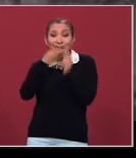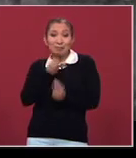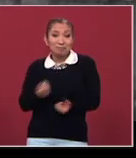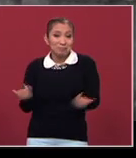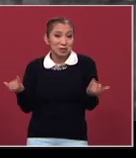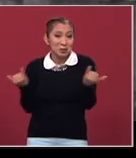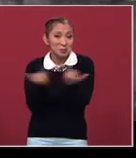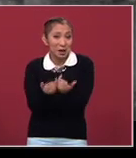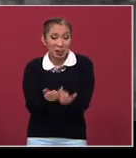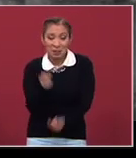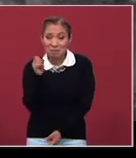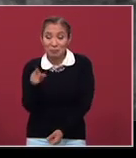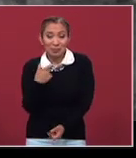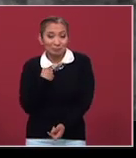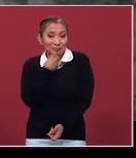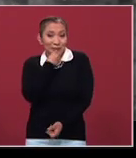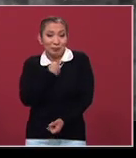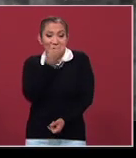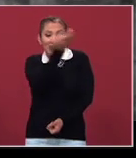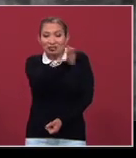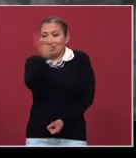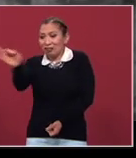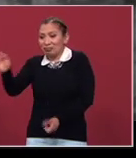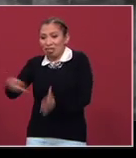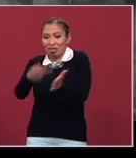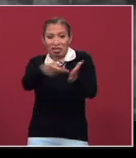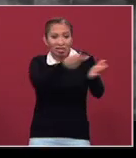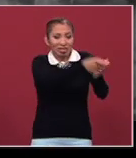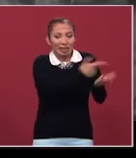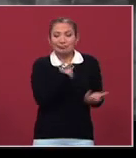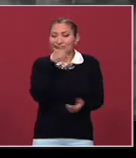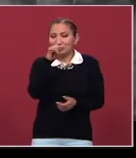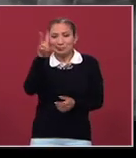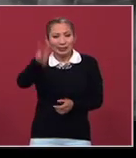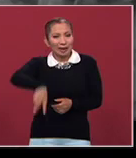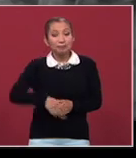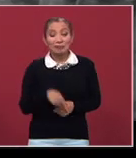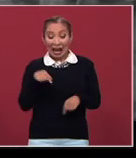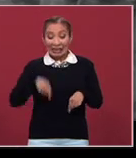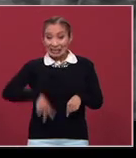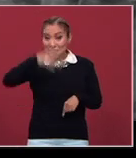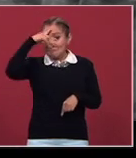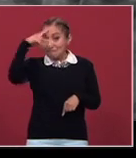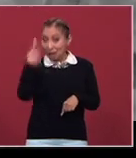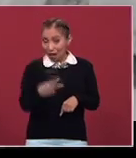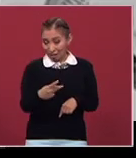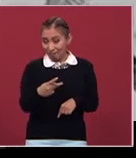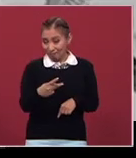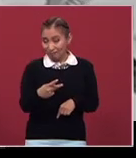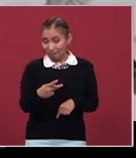Es una terrible sucesión de traiciones, ¿no? Exacto. O sea, en este país,